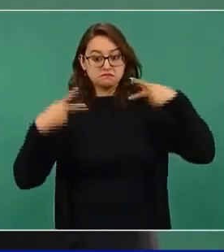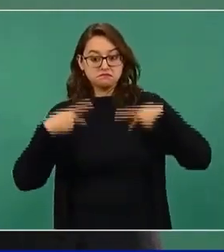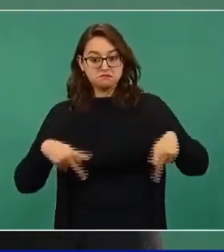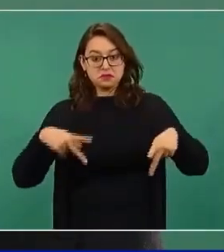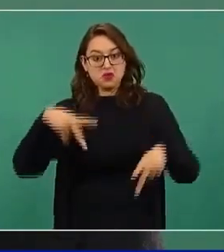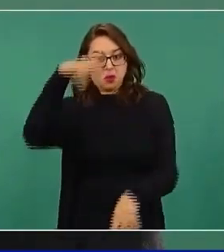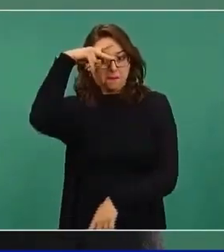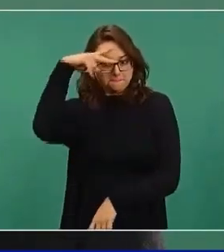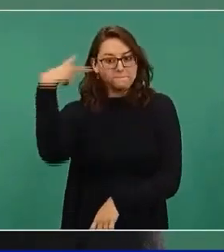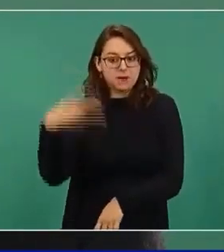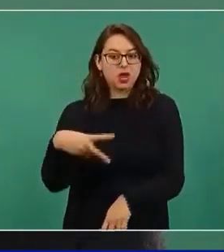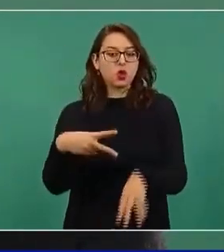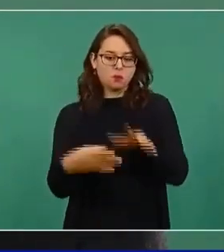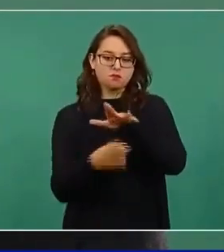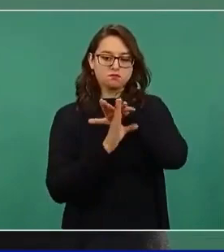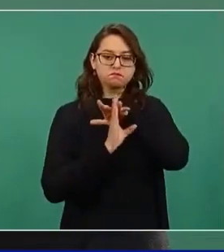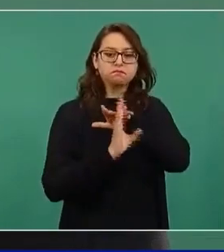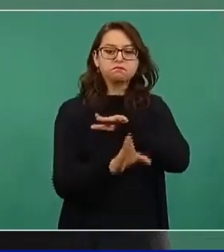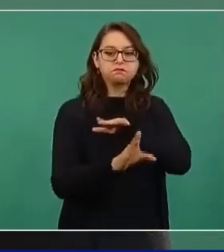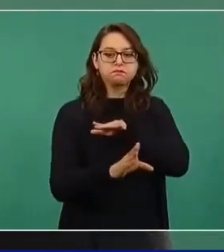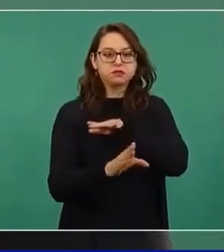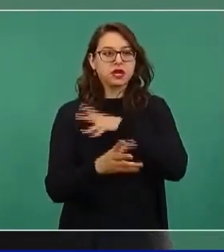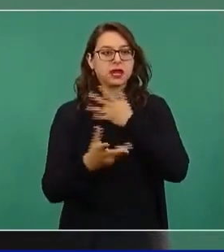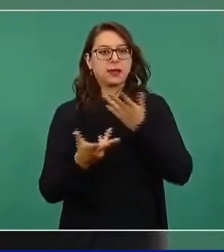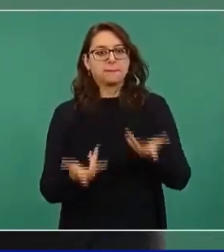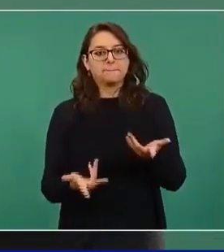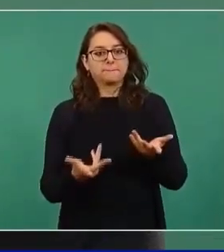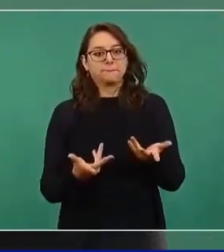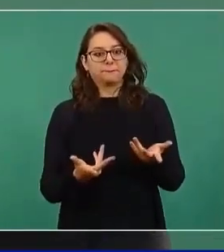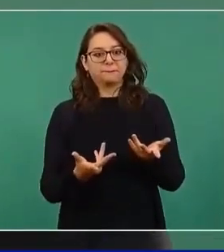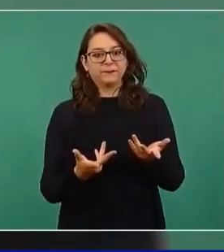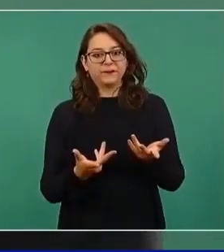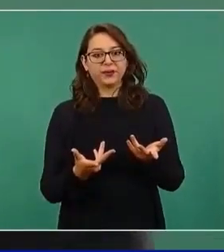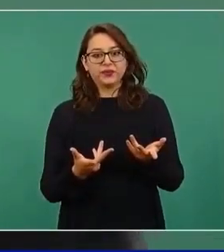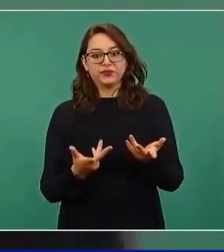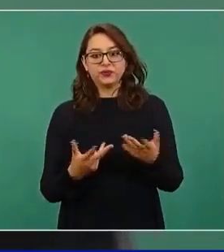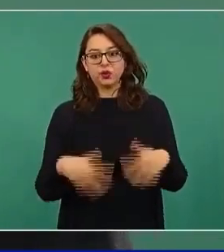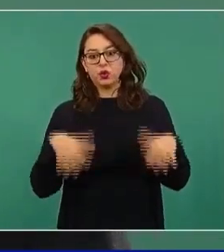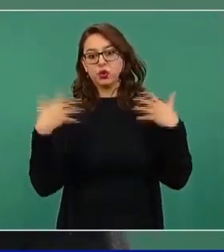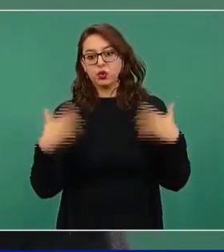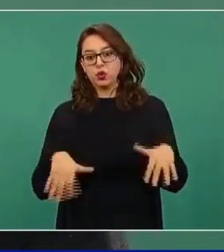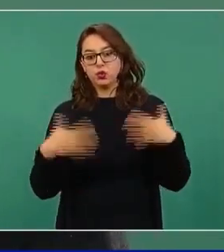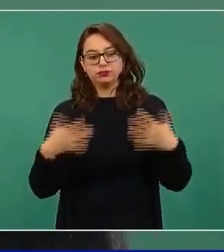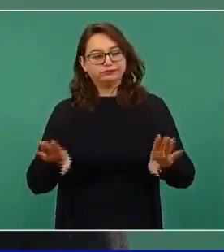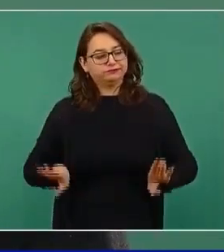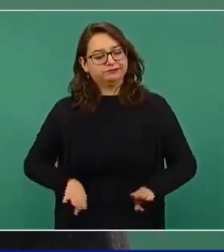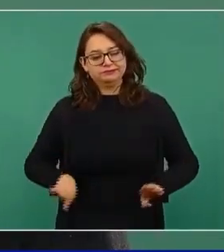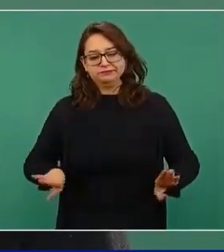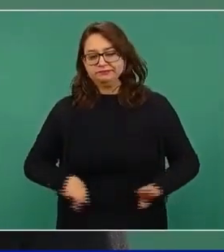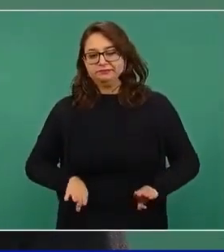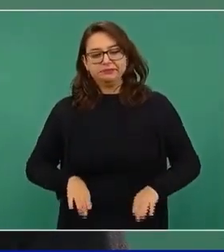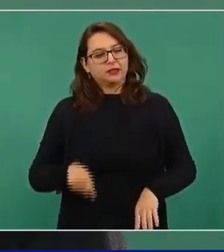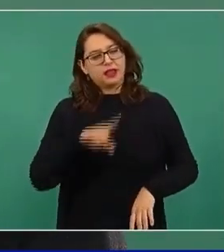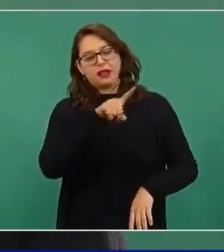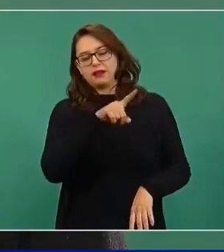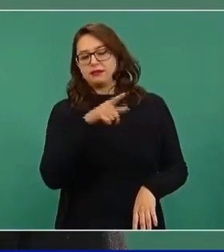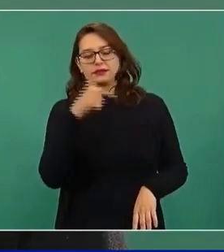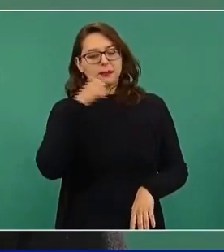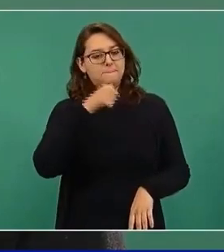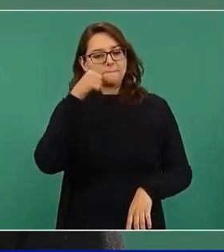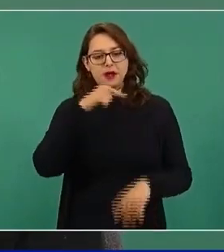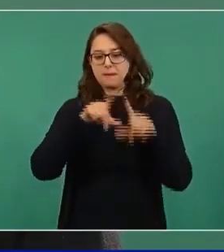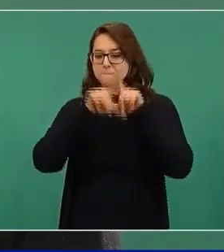migrantes, compatriotas, que les agradezco mucho por su apoyo, por su respaldo,